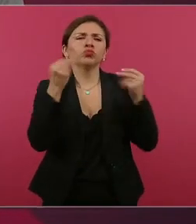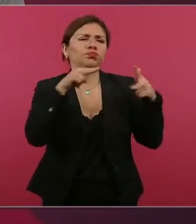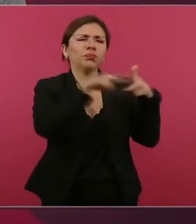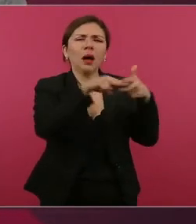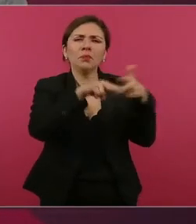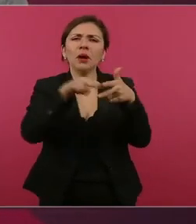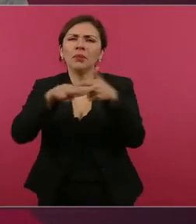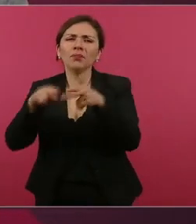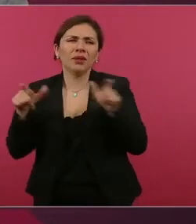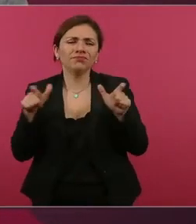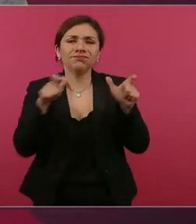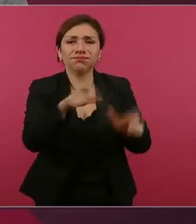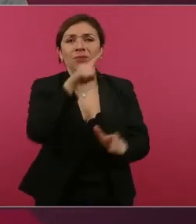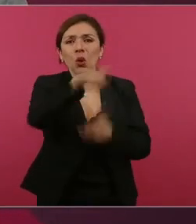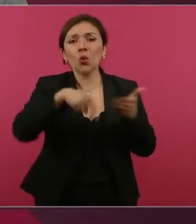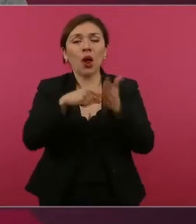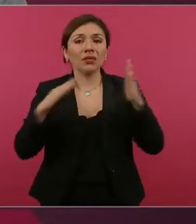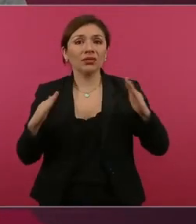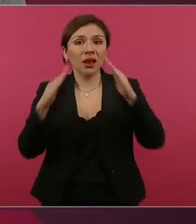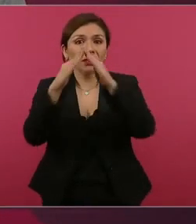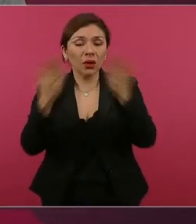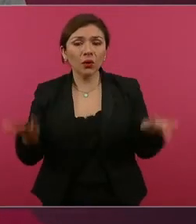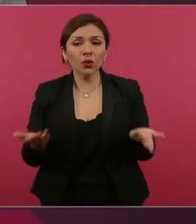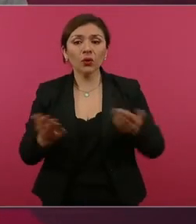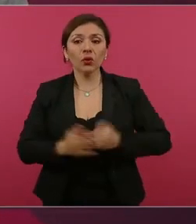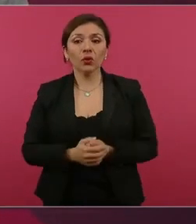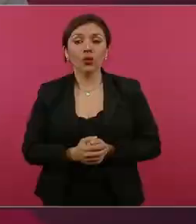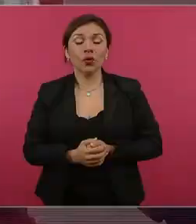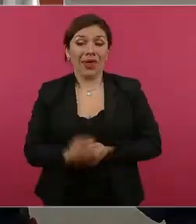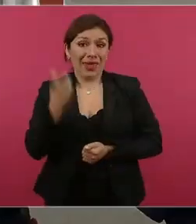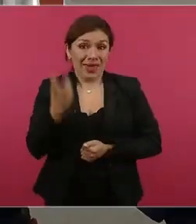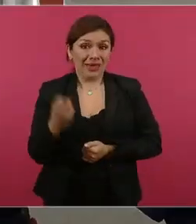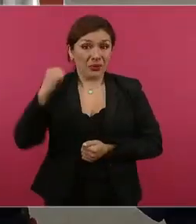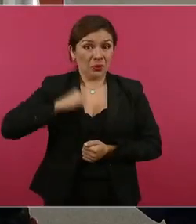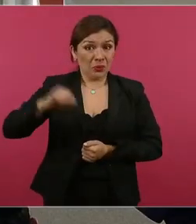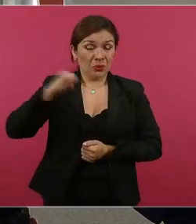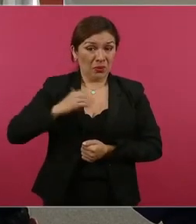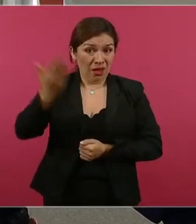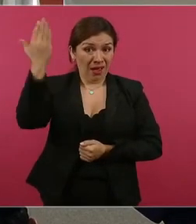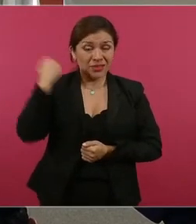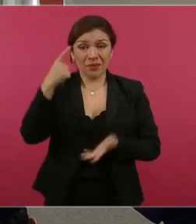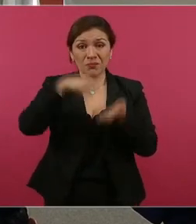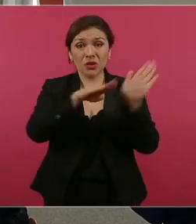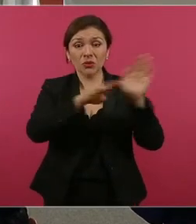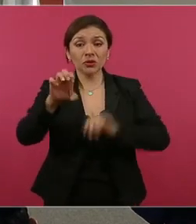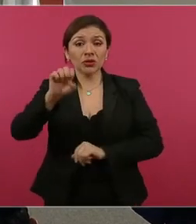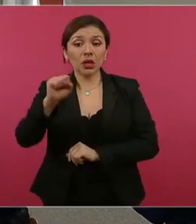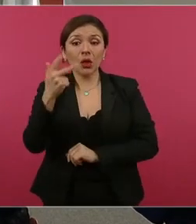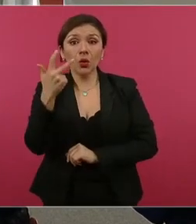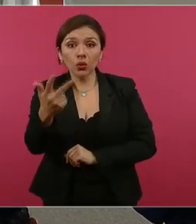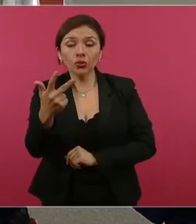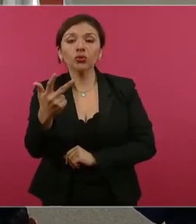y en ese entonces, en ese entonces,